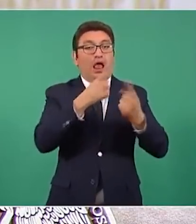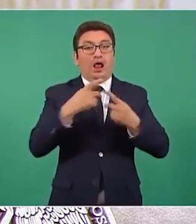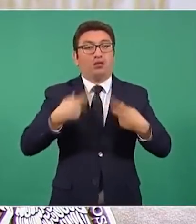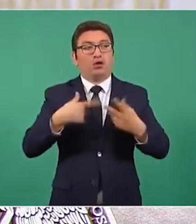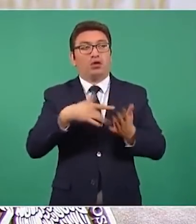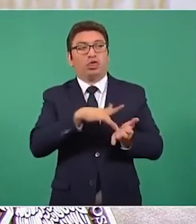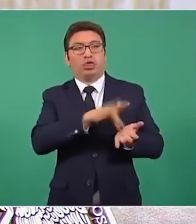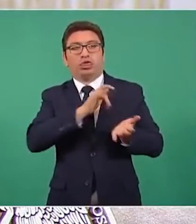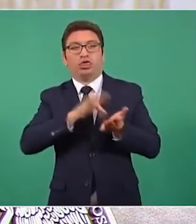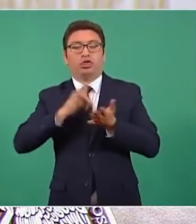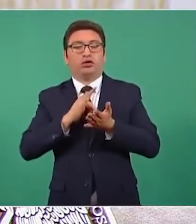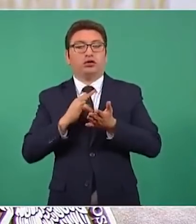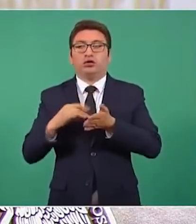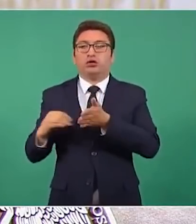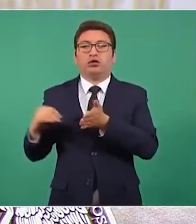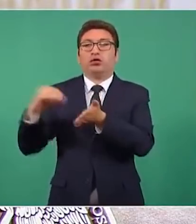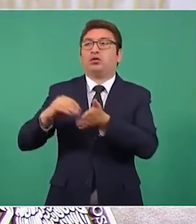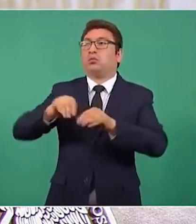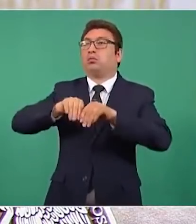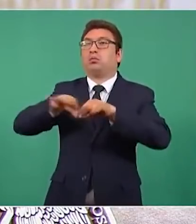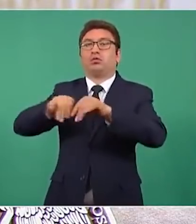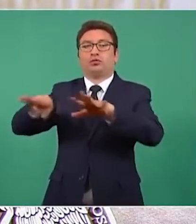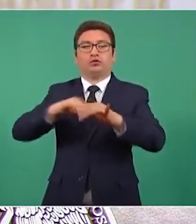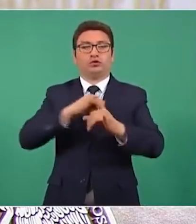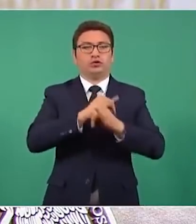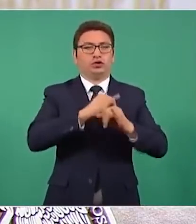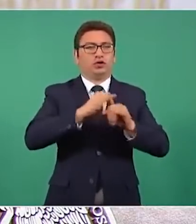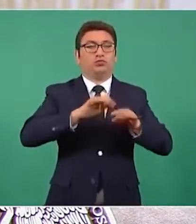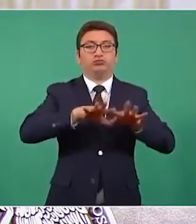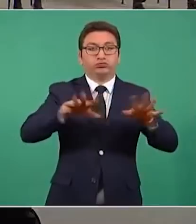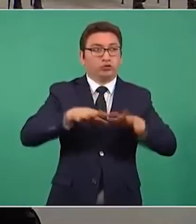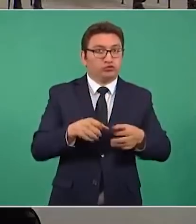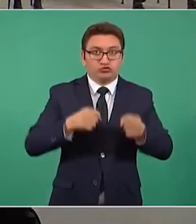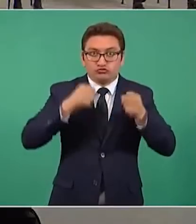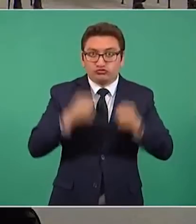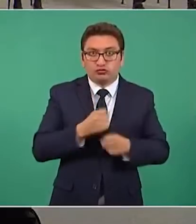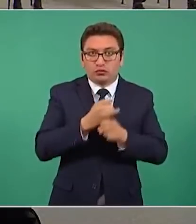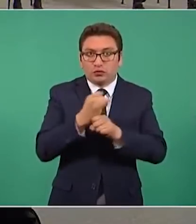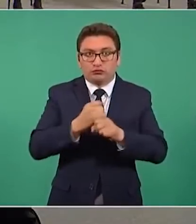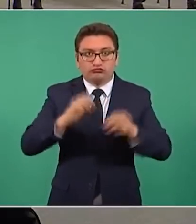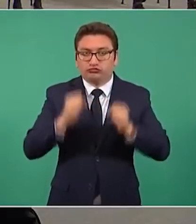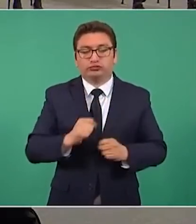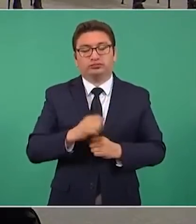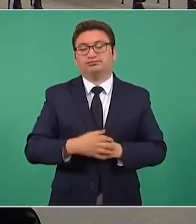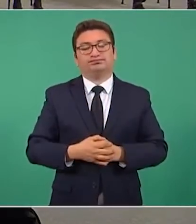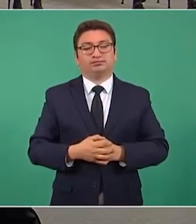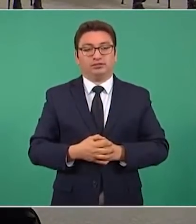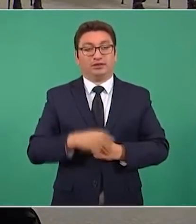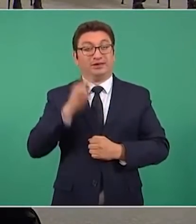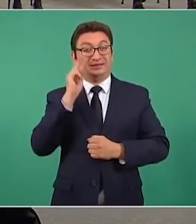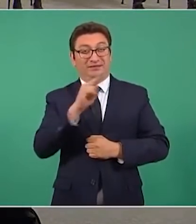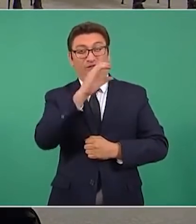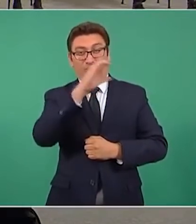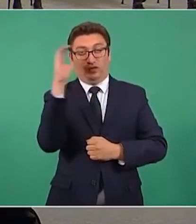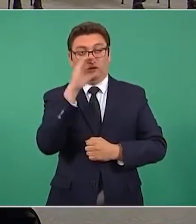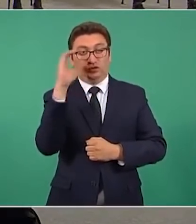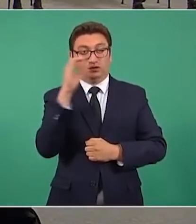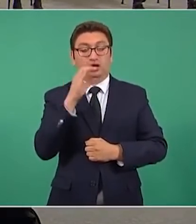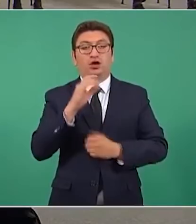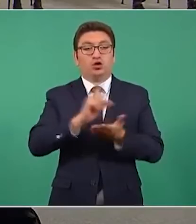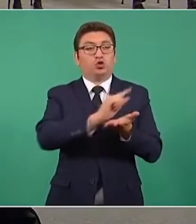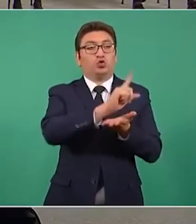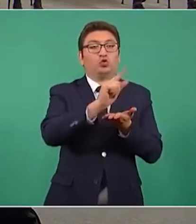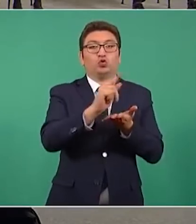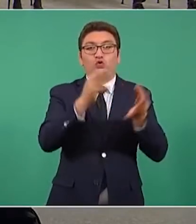como fuente las imágenes y lo publicado en las redes sin confirmar la información. Aquí en la foto vemos los tuits